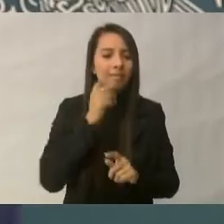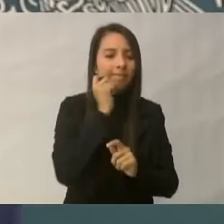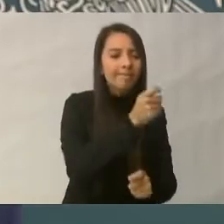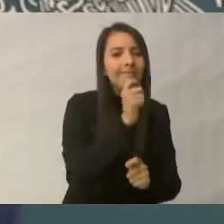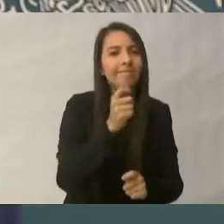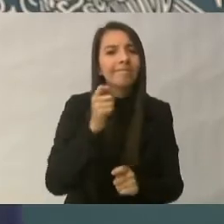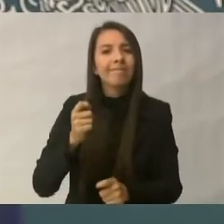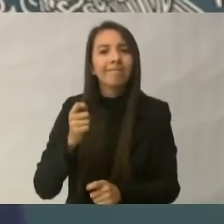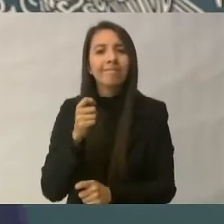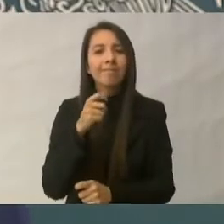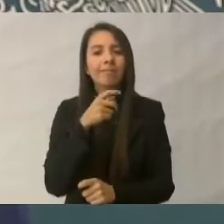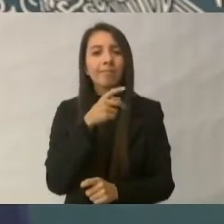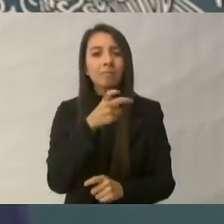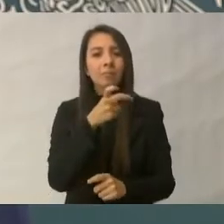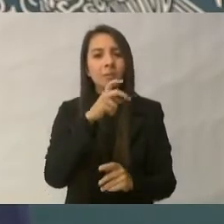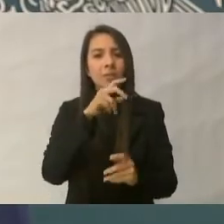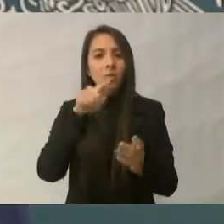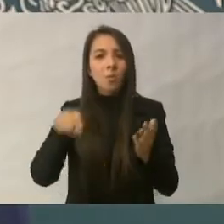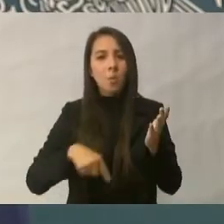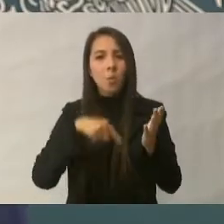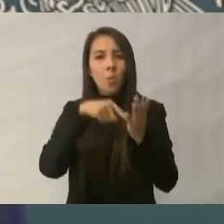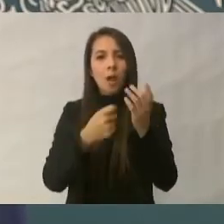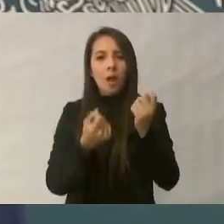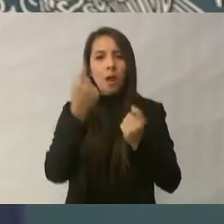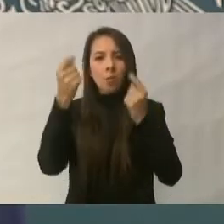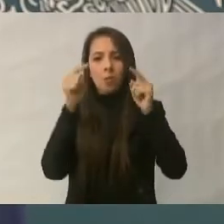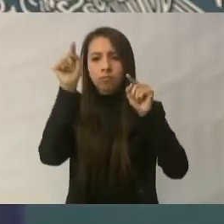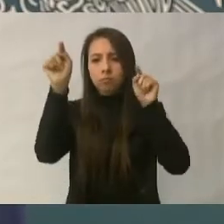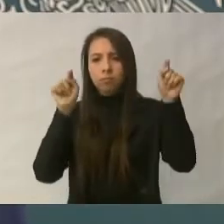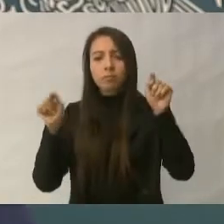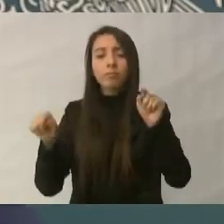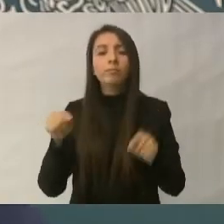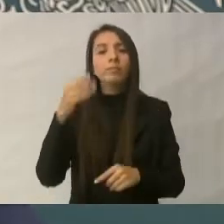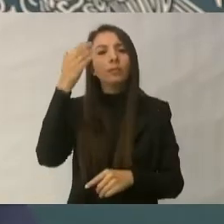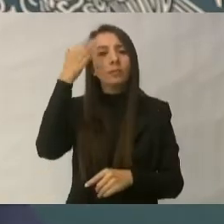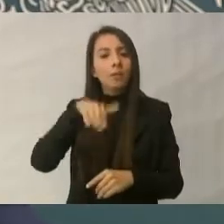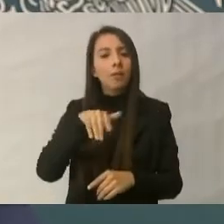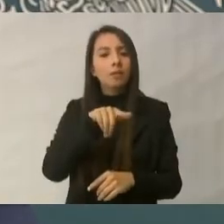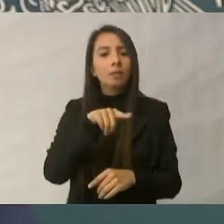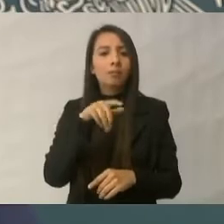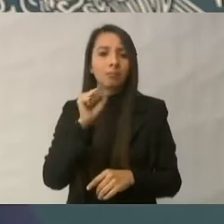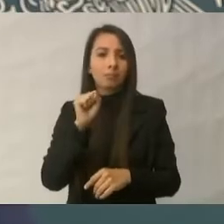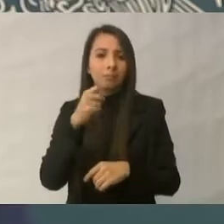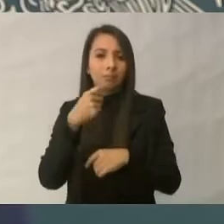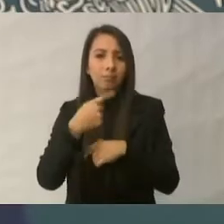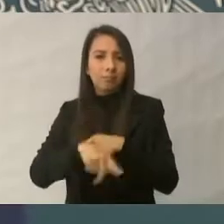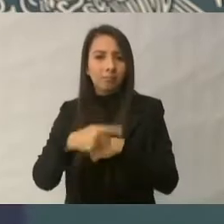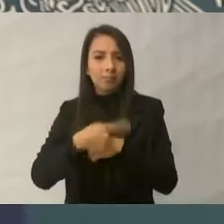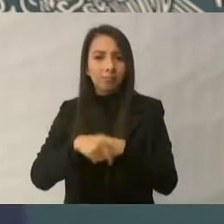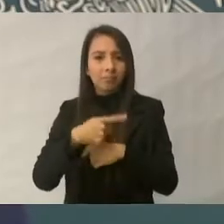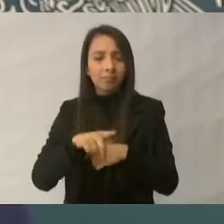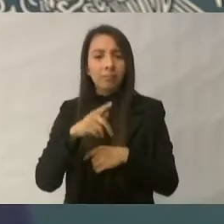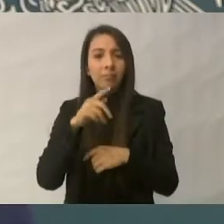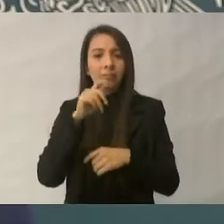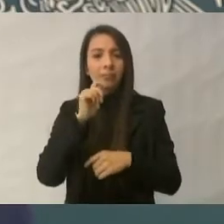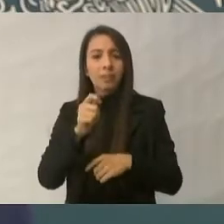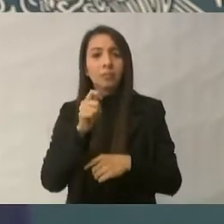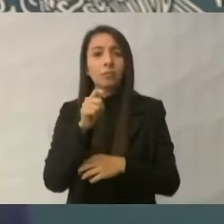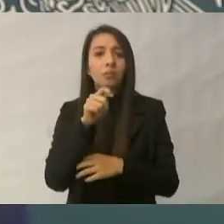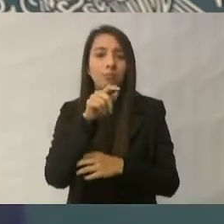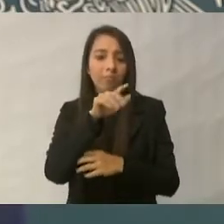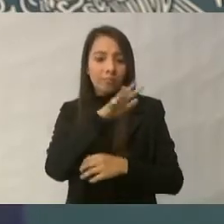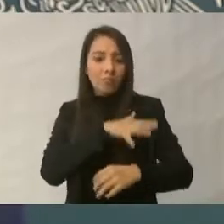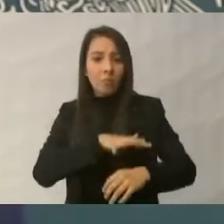algunas regiones, algunas zonas, donde se sabe que puede haber, especialmente la zona de restricción, la zona cero, donde habitan